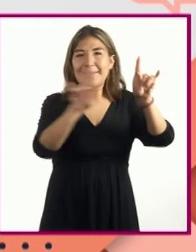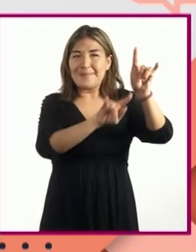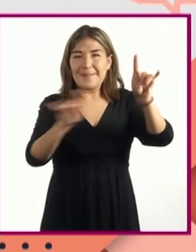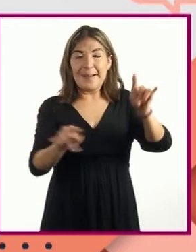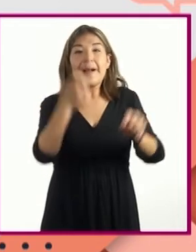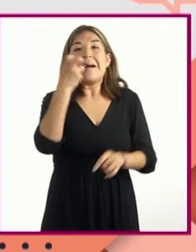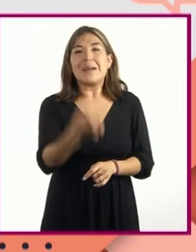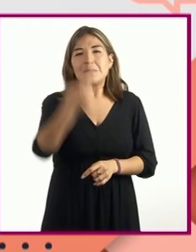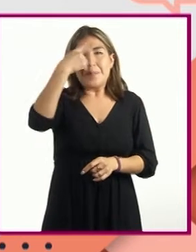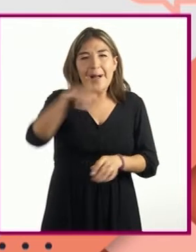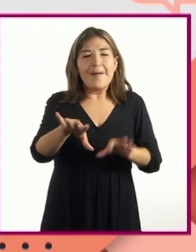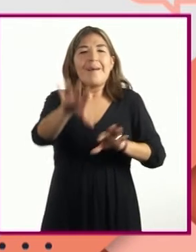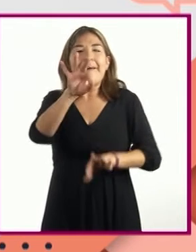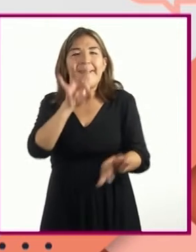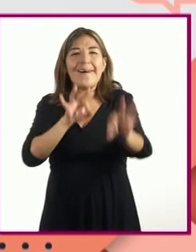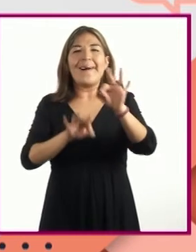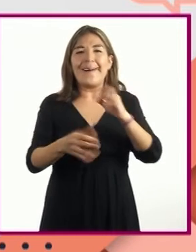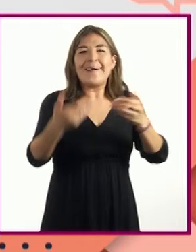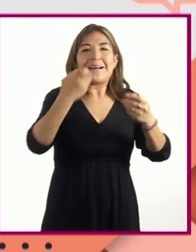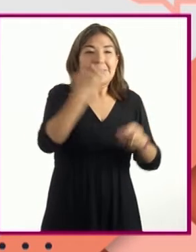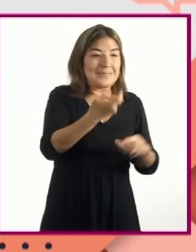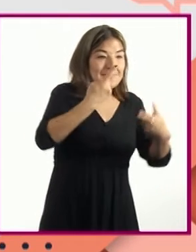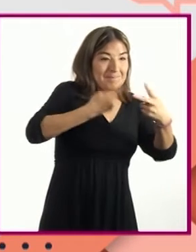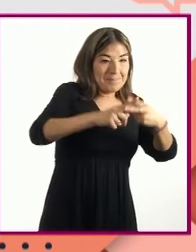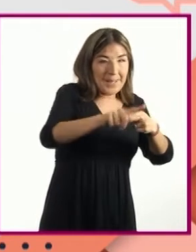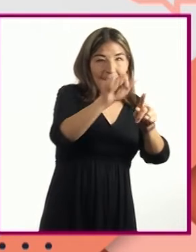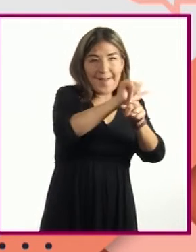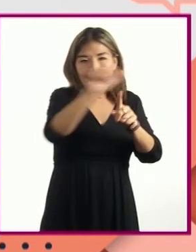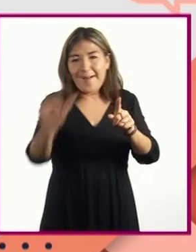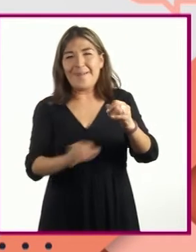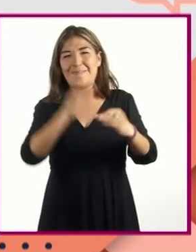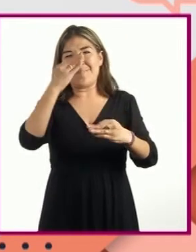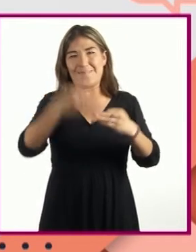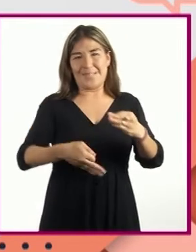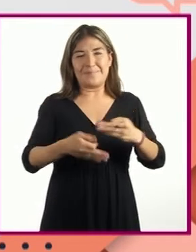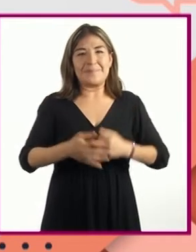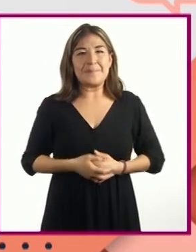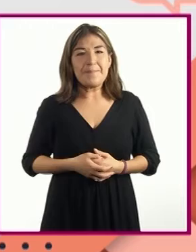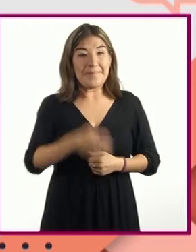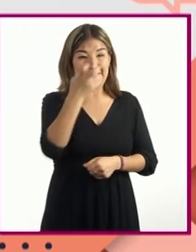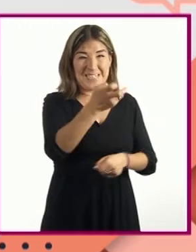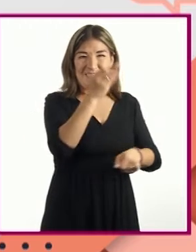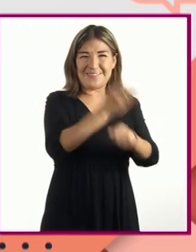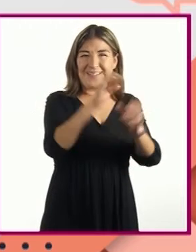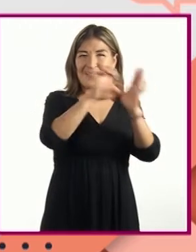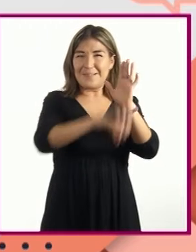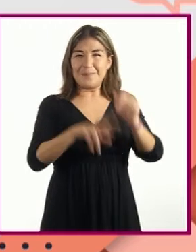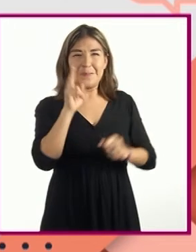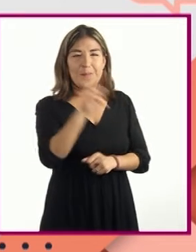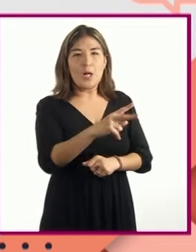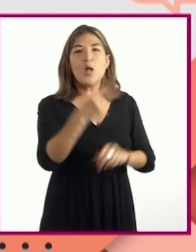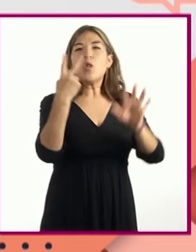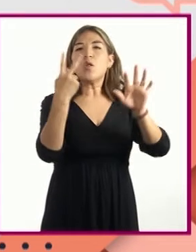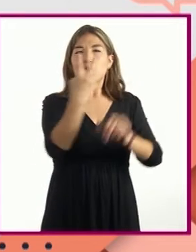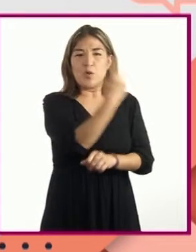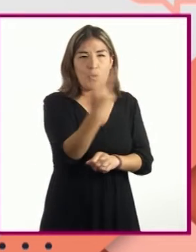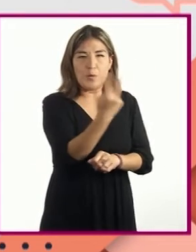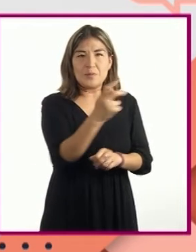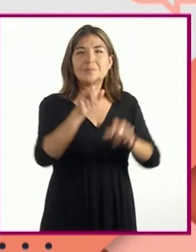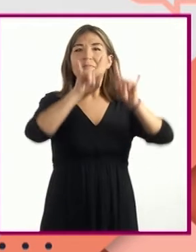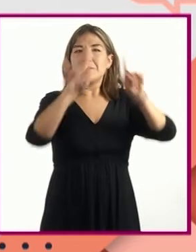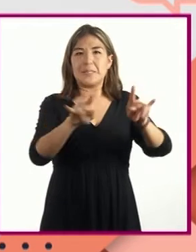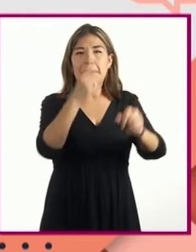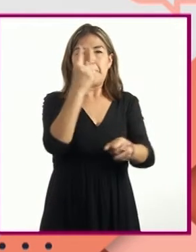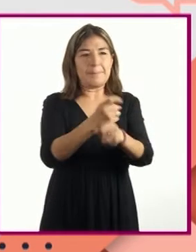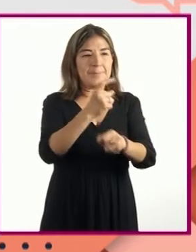enhebran la trama del principio a fin. En estos dos ejemplos podemos ver dos viñetas en la primera